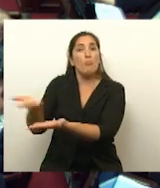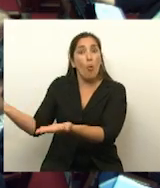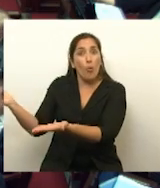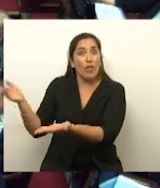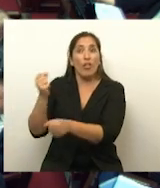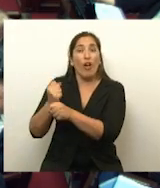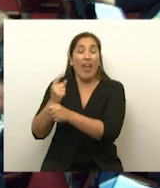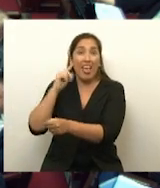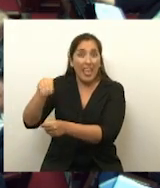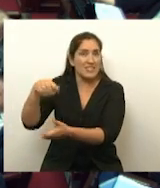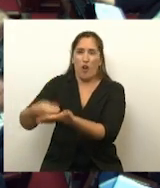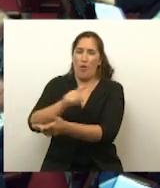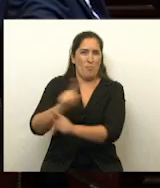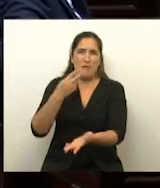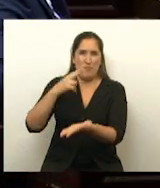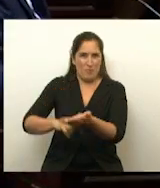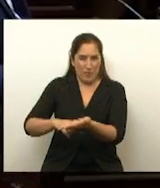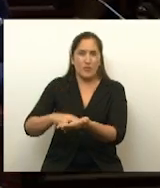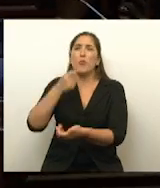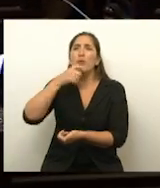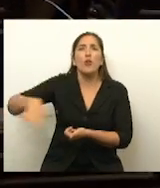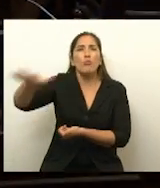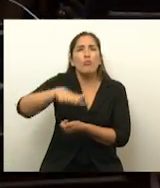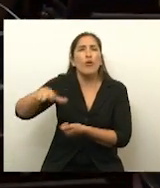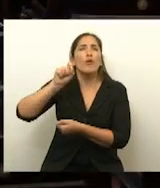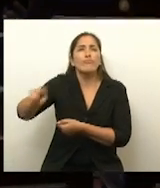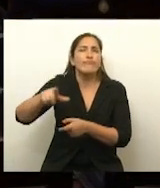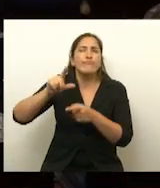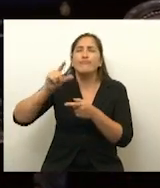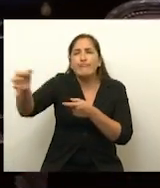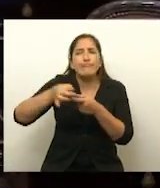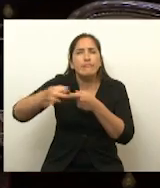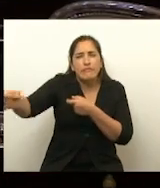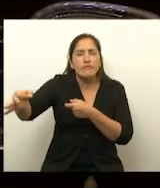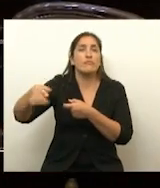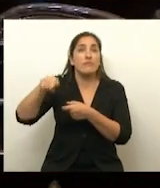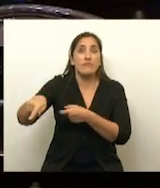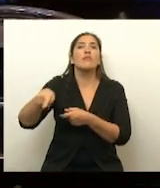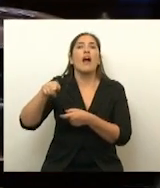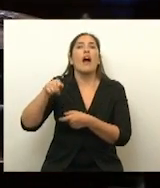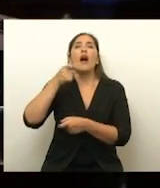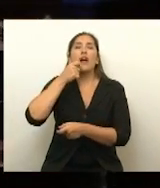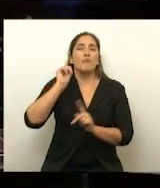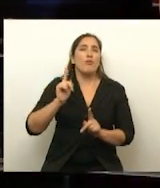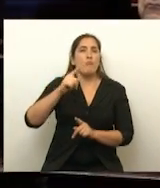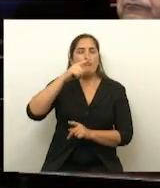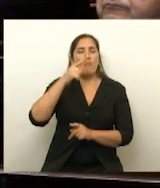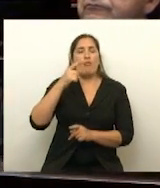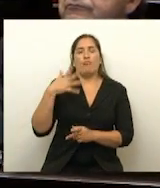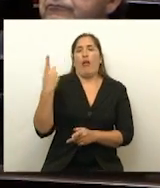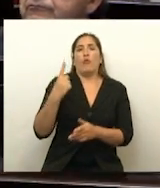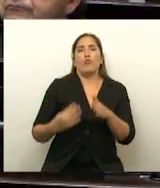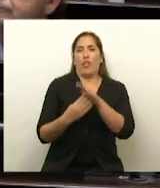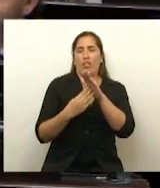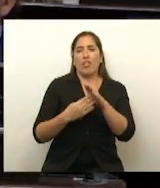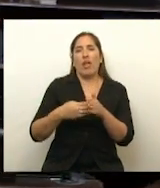ubicado en zonas sanitarias desfavorables, así declaradas por la Autoridad Sanitaria Nacional, la propuesta de las